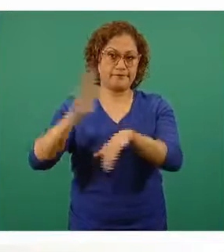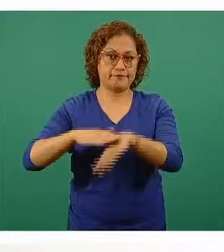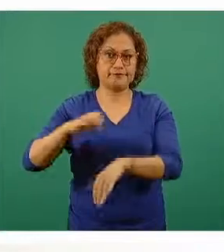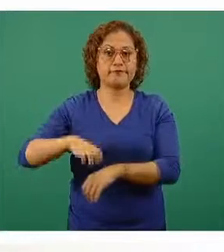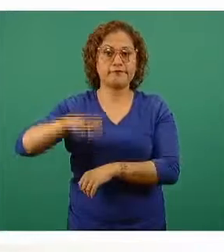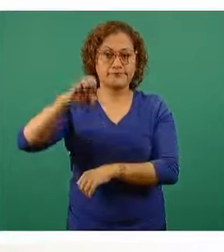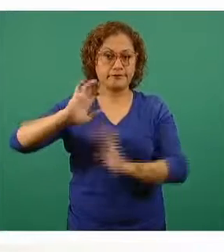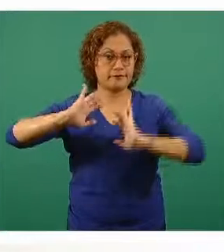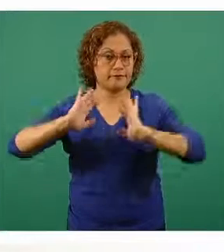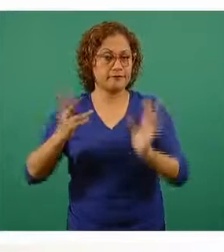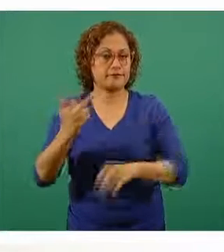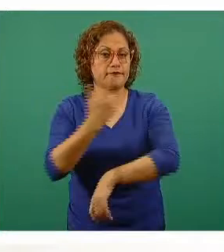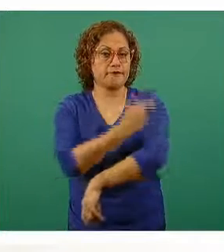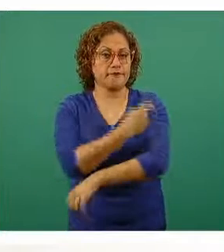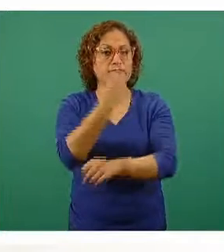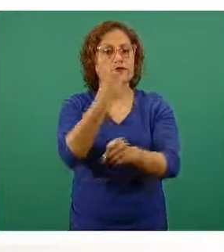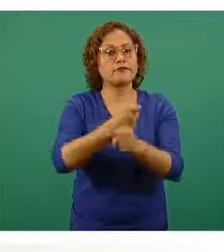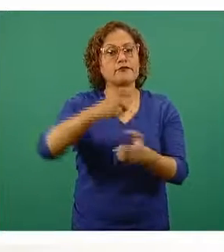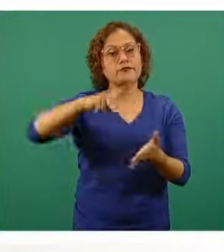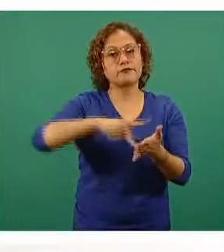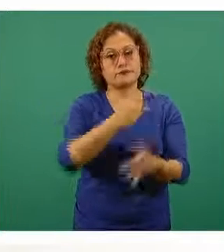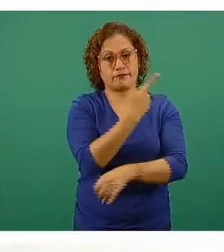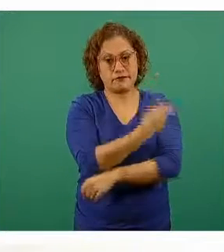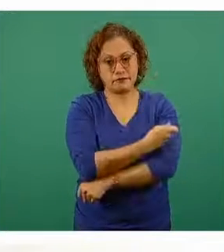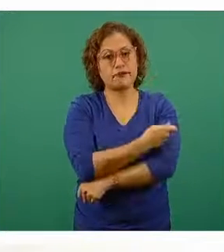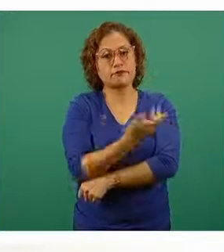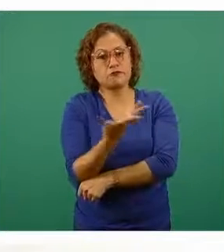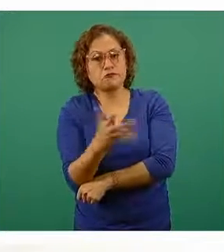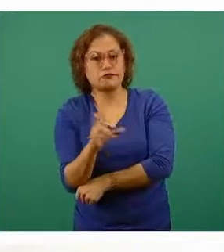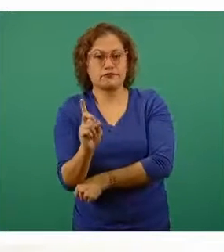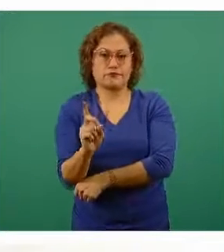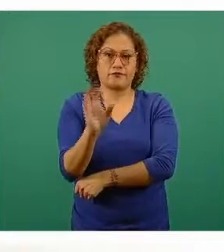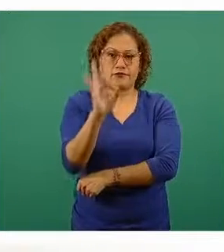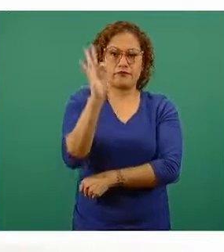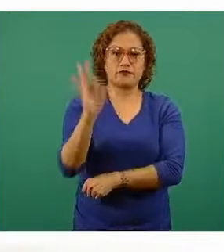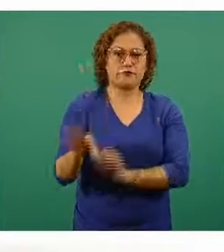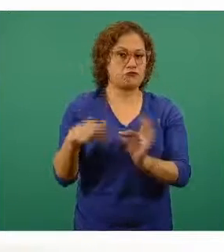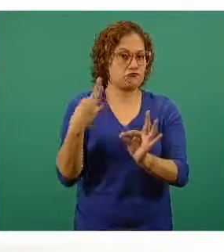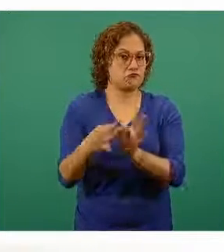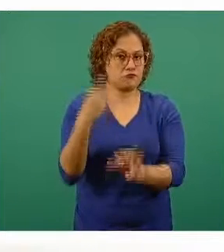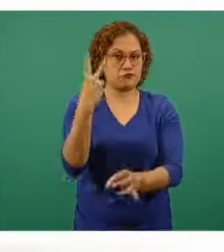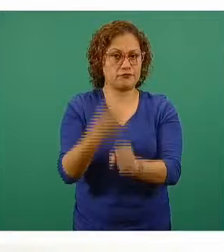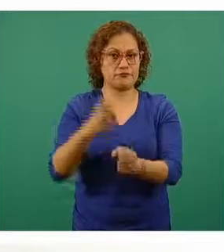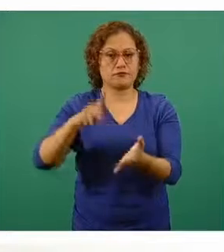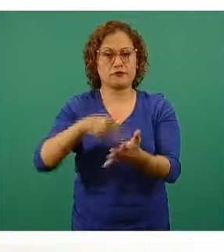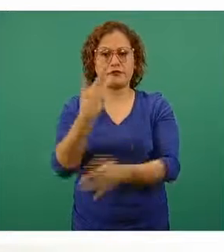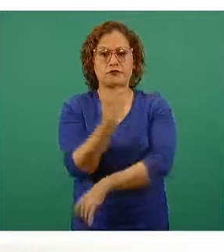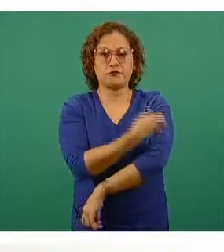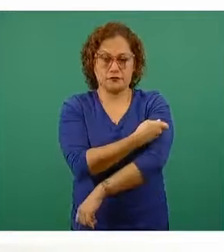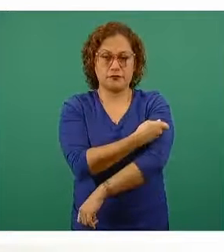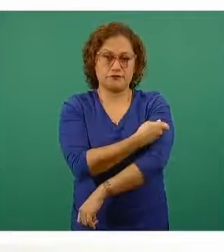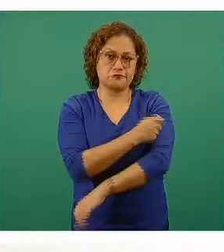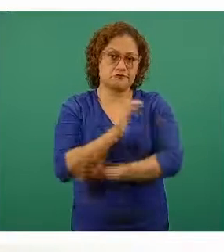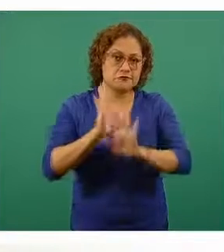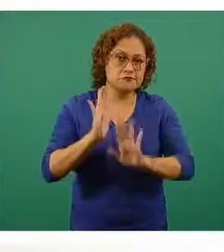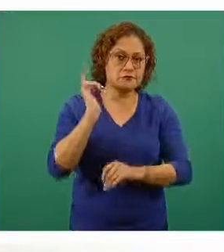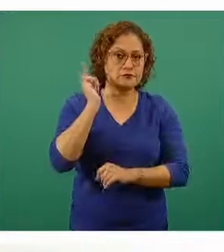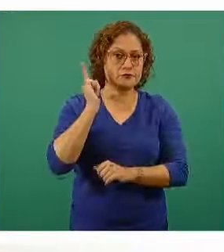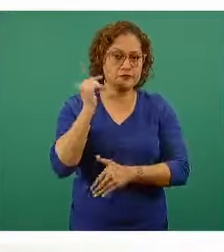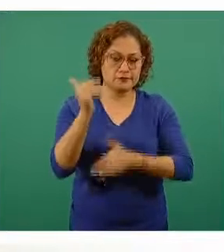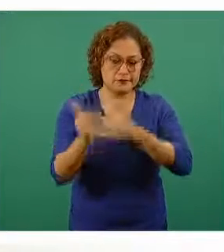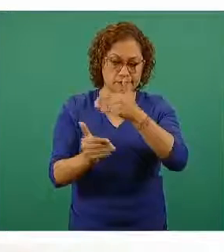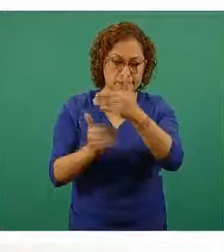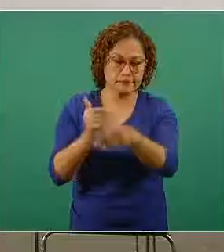al menos una dosis. El 30 por ciento de estas tienen ya esquemas completos, es decir, también estamos esperando la